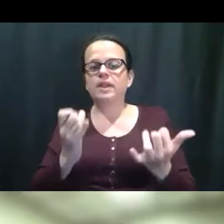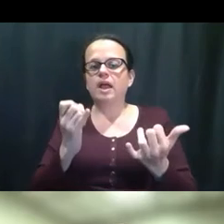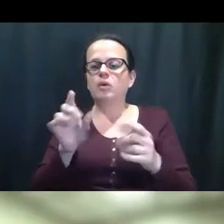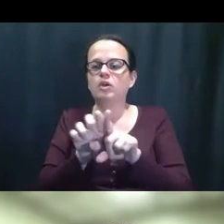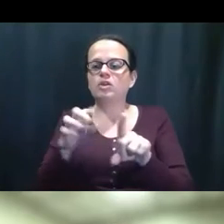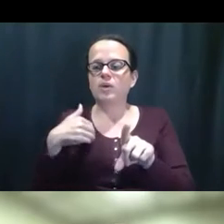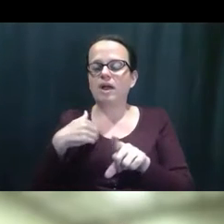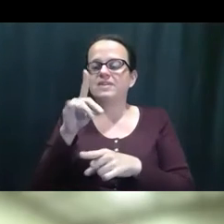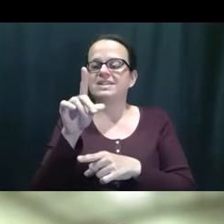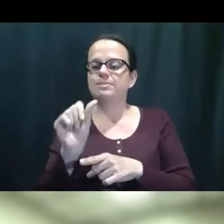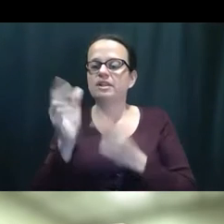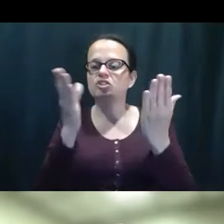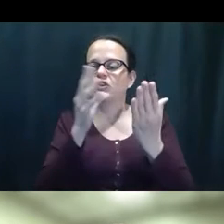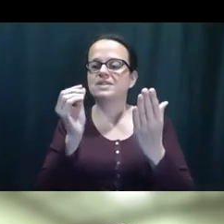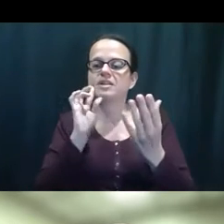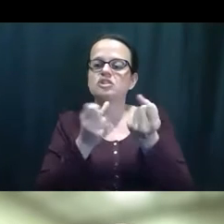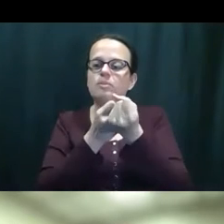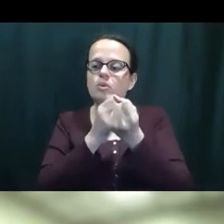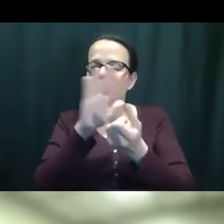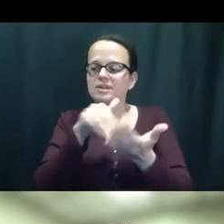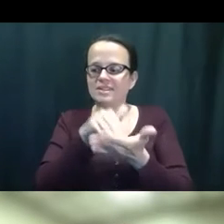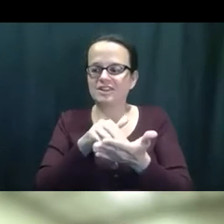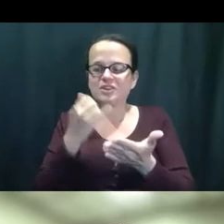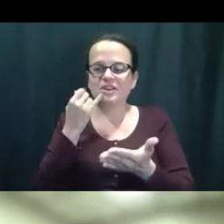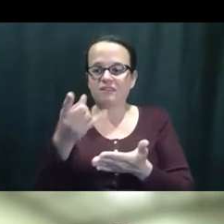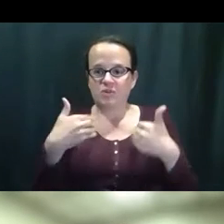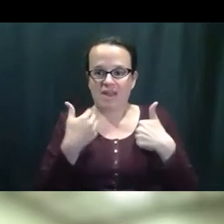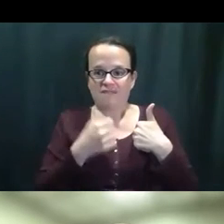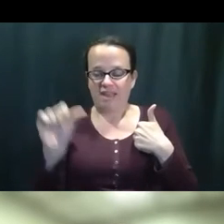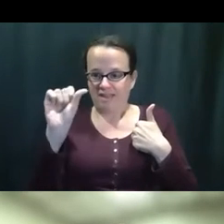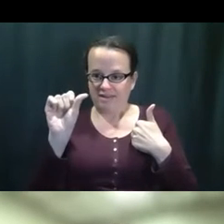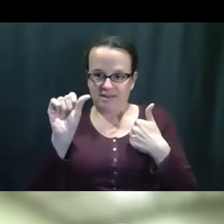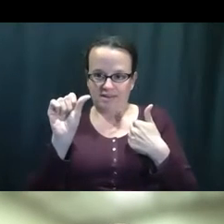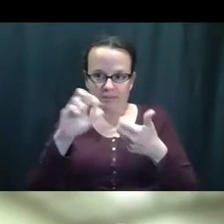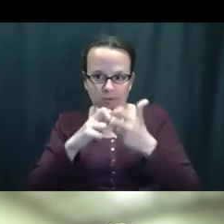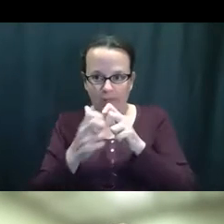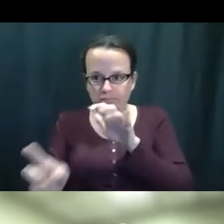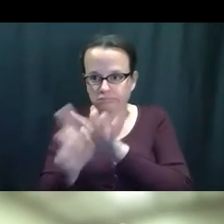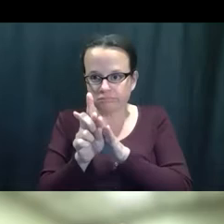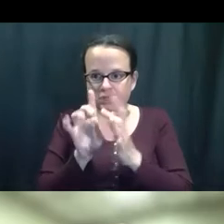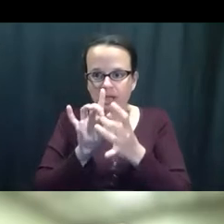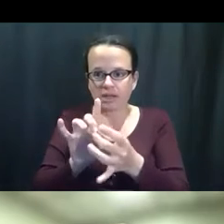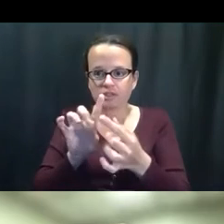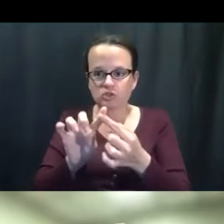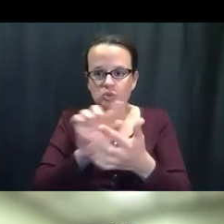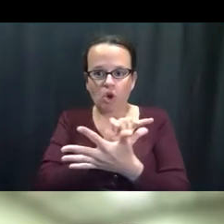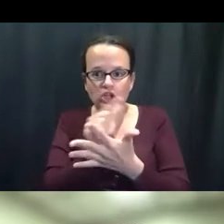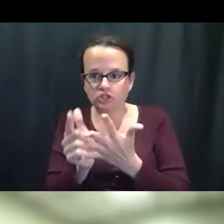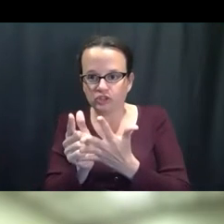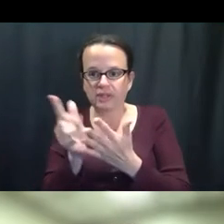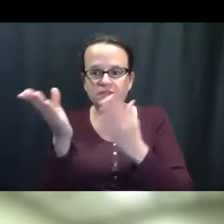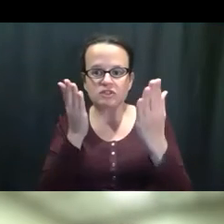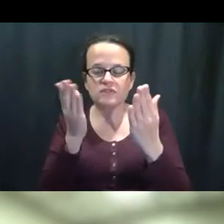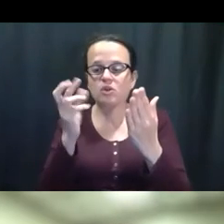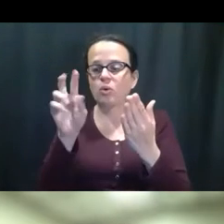está. También tenemos, en nuestro centro de apoyo, eh, en Disability Thrive Initiative. Así que si necesita